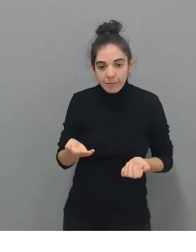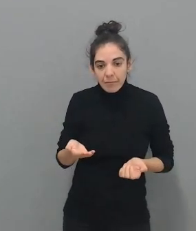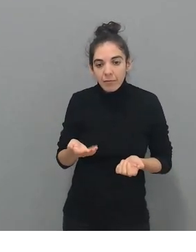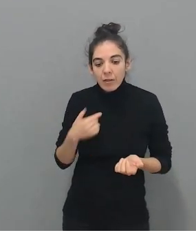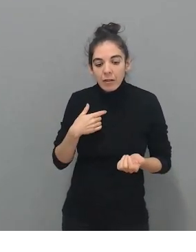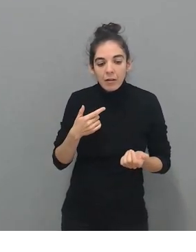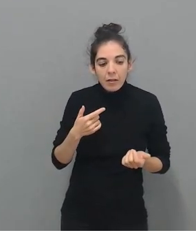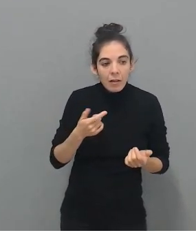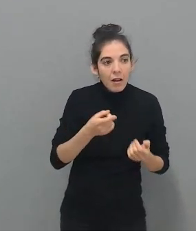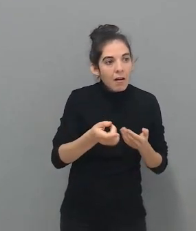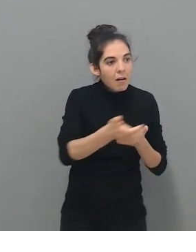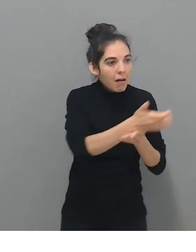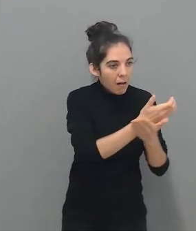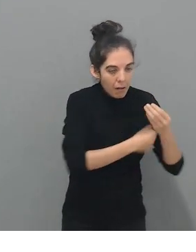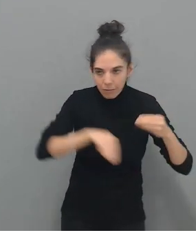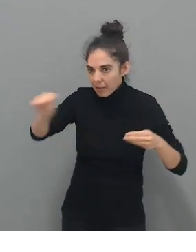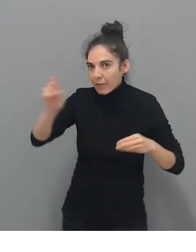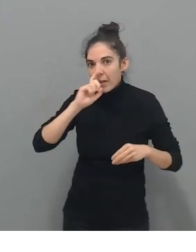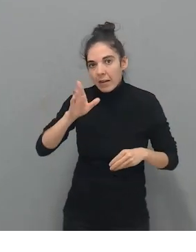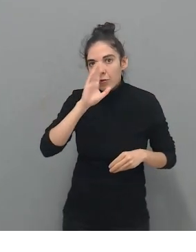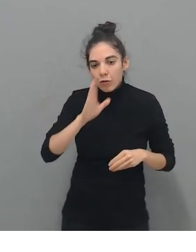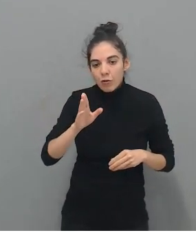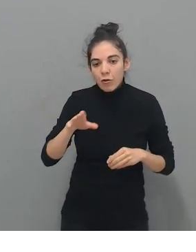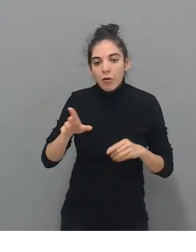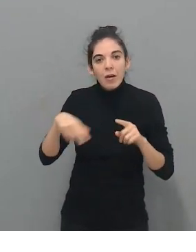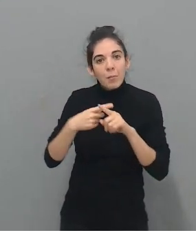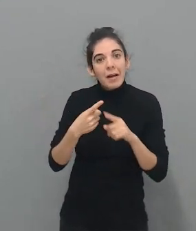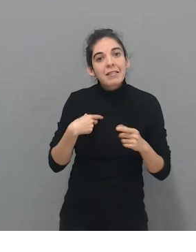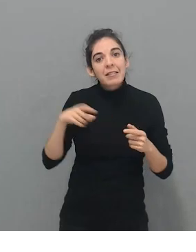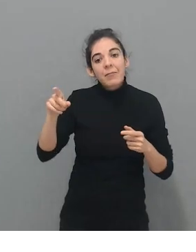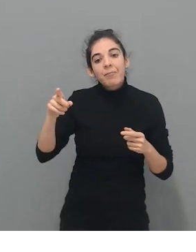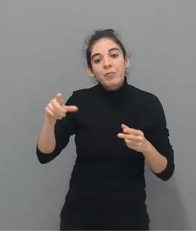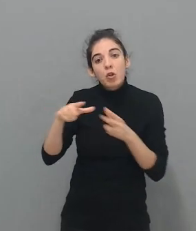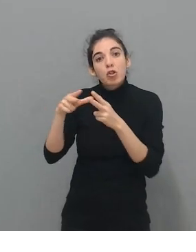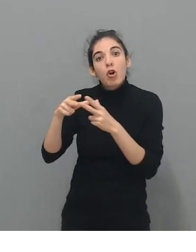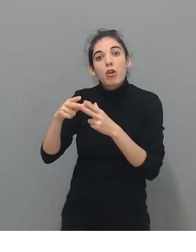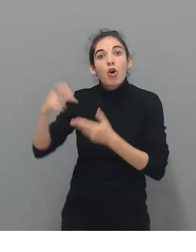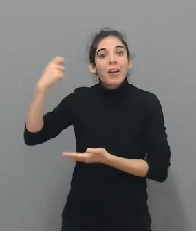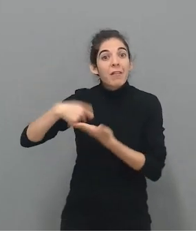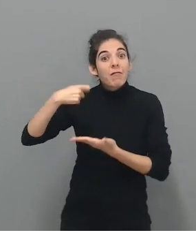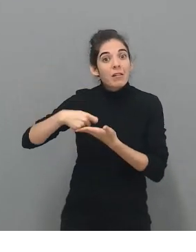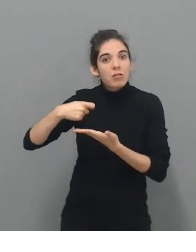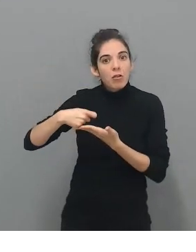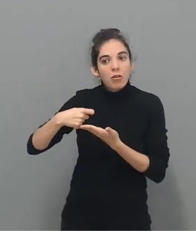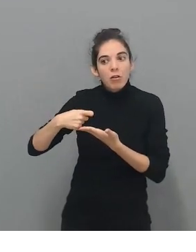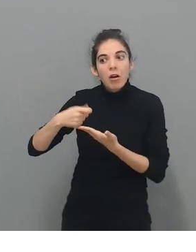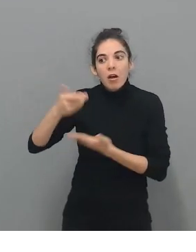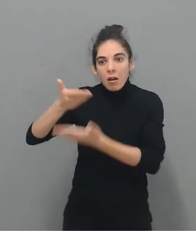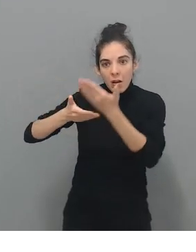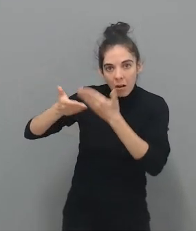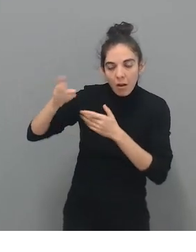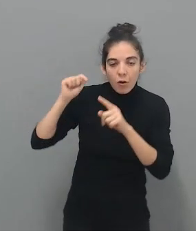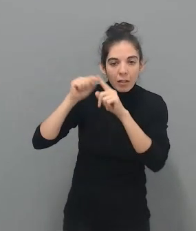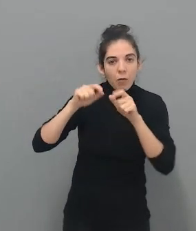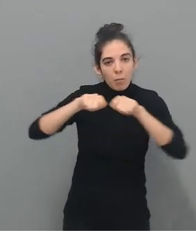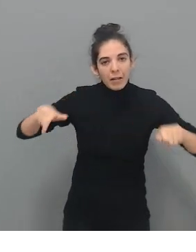y llegamos a un acuerdo de colaboración con unos socios inversores que son los que han hecho posible que creemos la plataforma. Es verdad